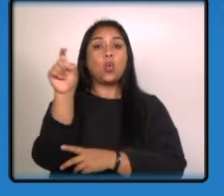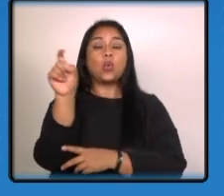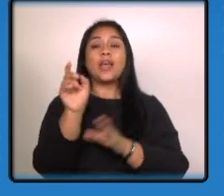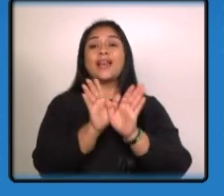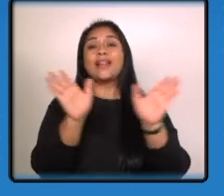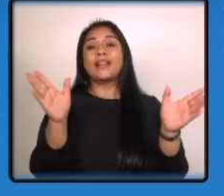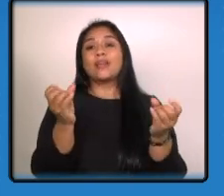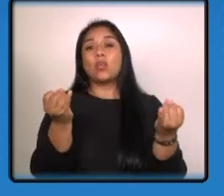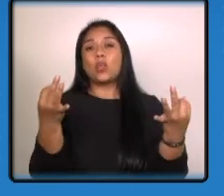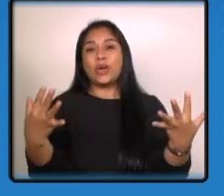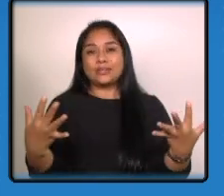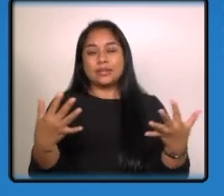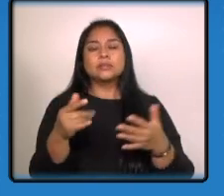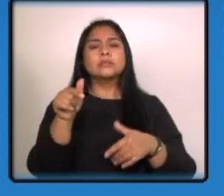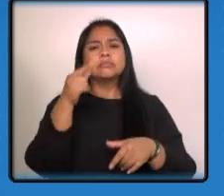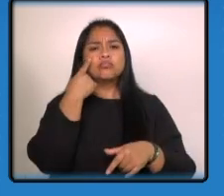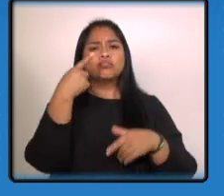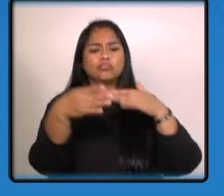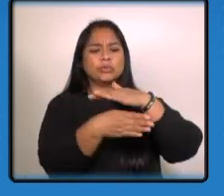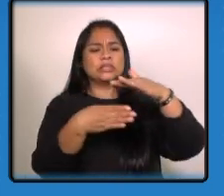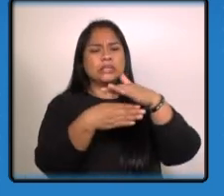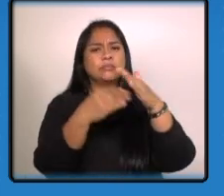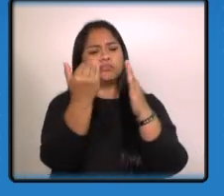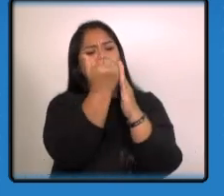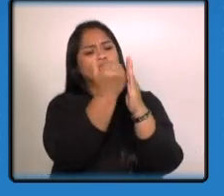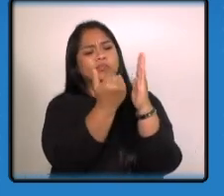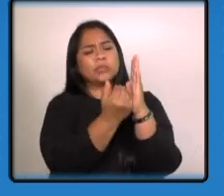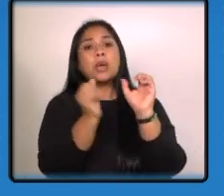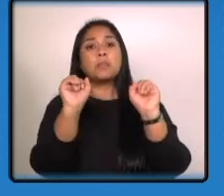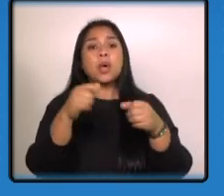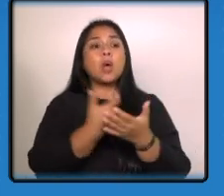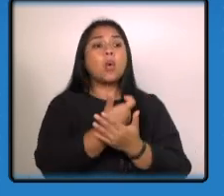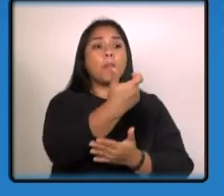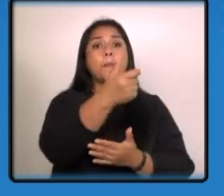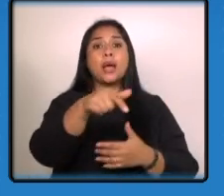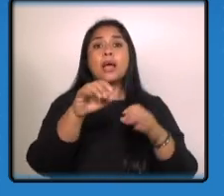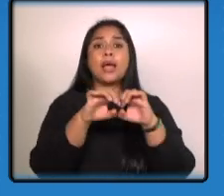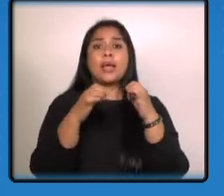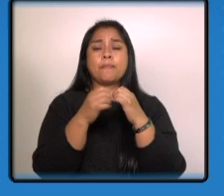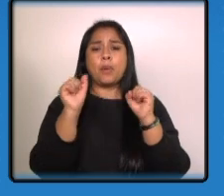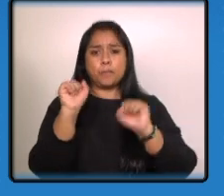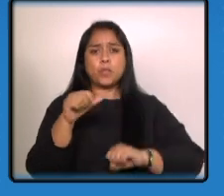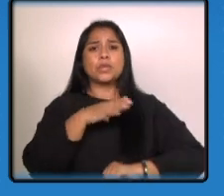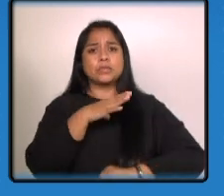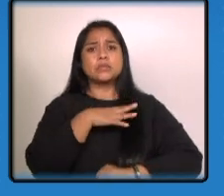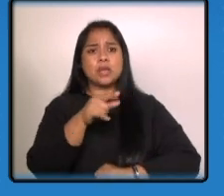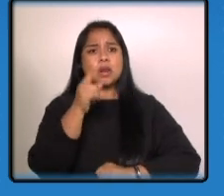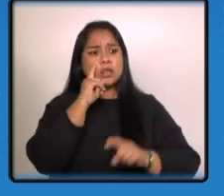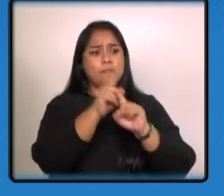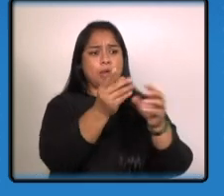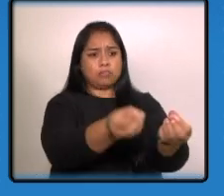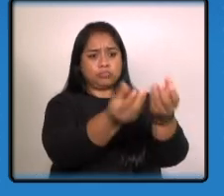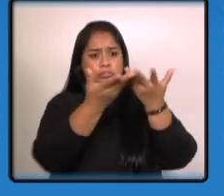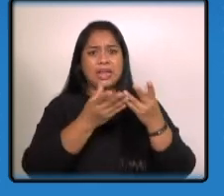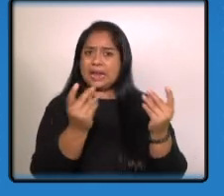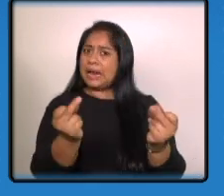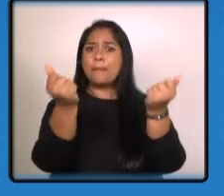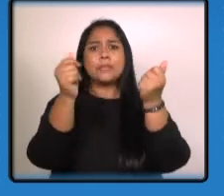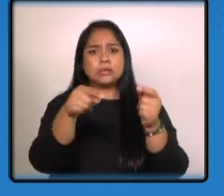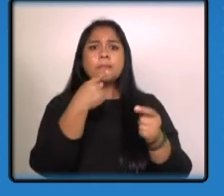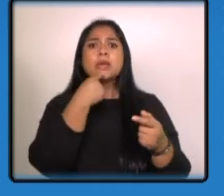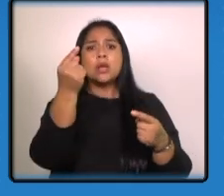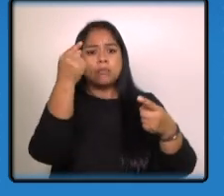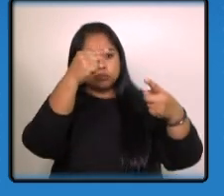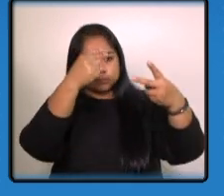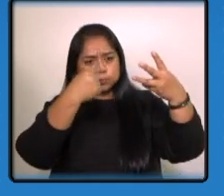general de cuentas nos basaremos en que se pueda adquirir equipo que tenga la disponibilidad y entrega inmediata que cumpla con